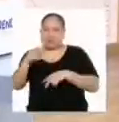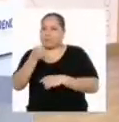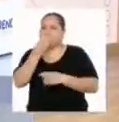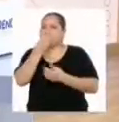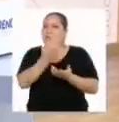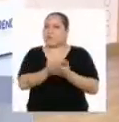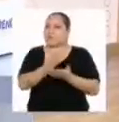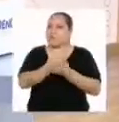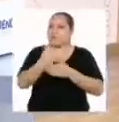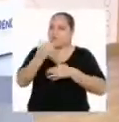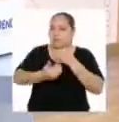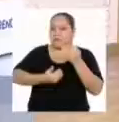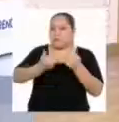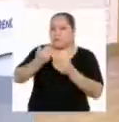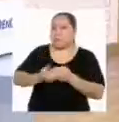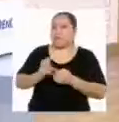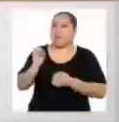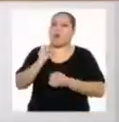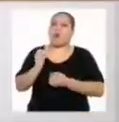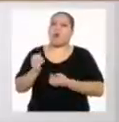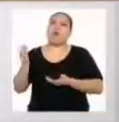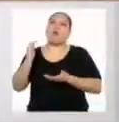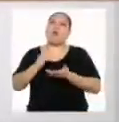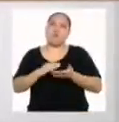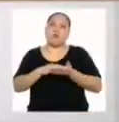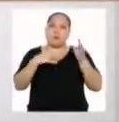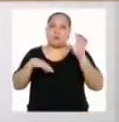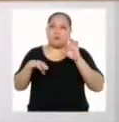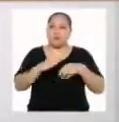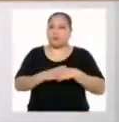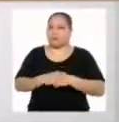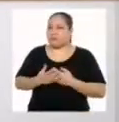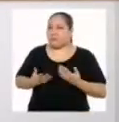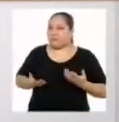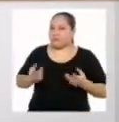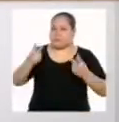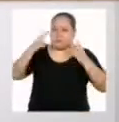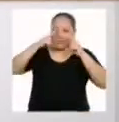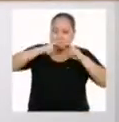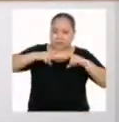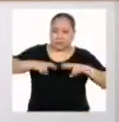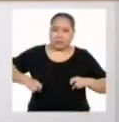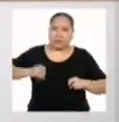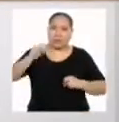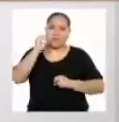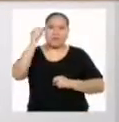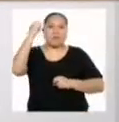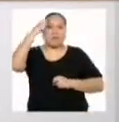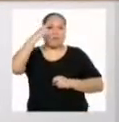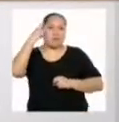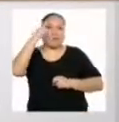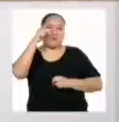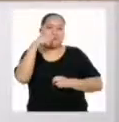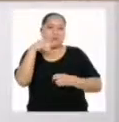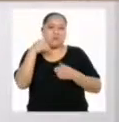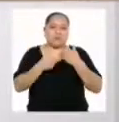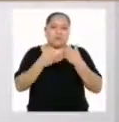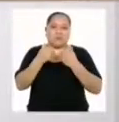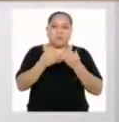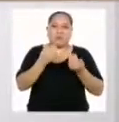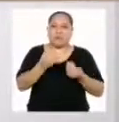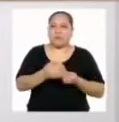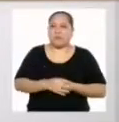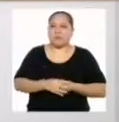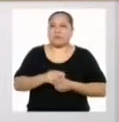buen proceso o tendremos que hacerlo de nuevo. Entonces, vamos a analizar o reflexionar nuestros procesos.